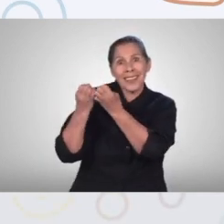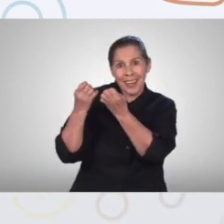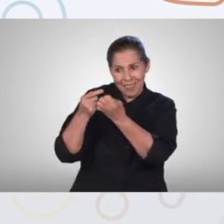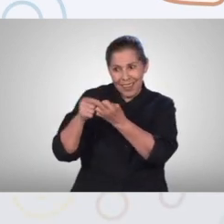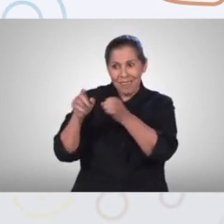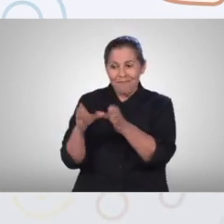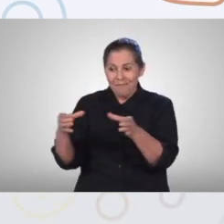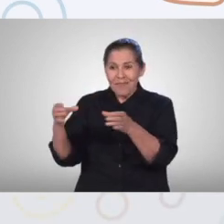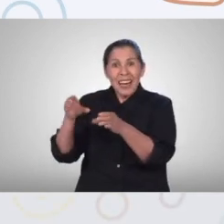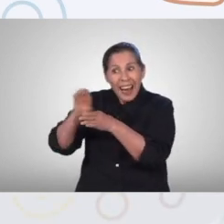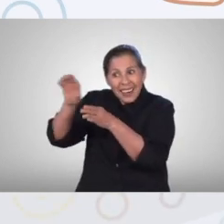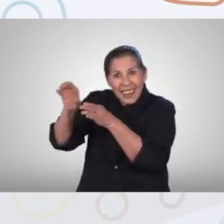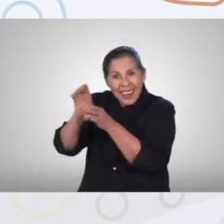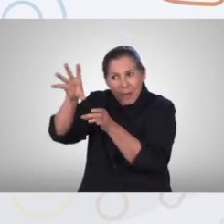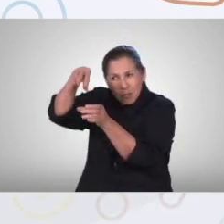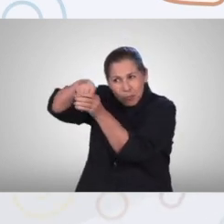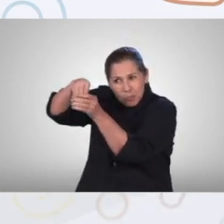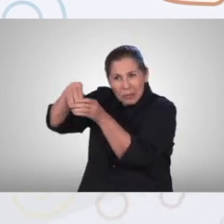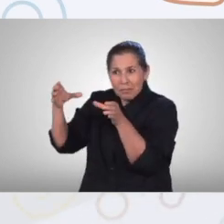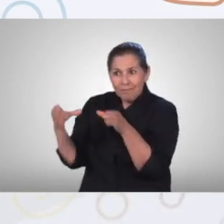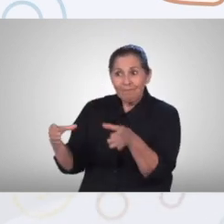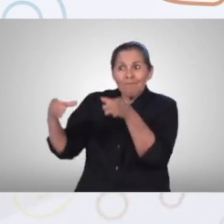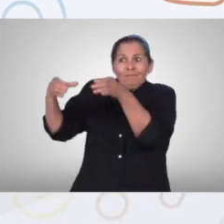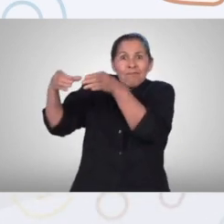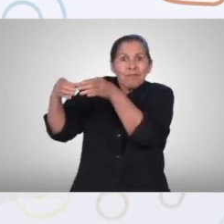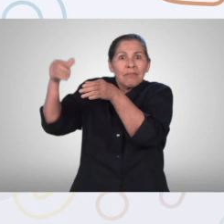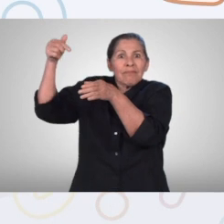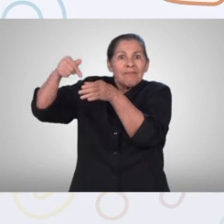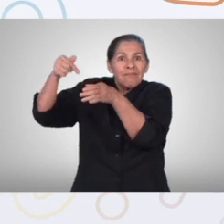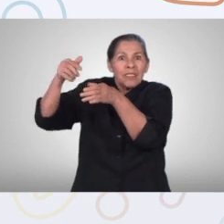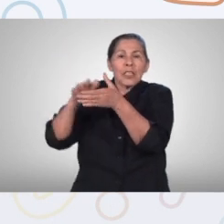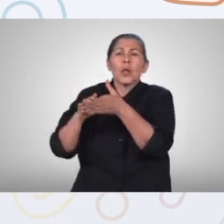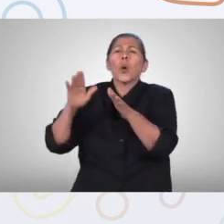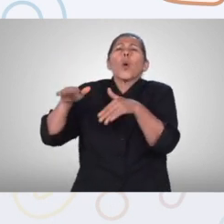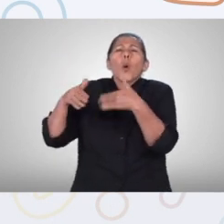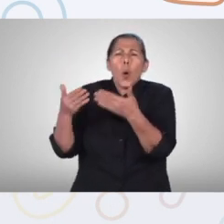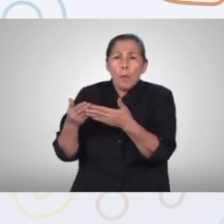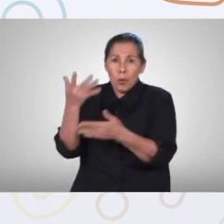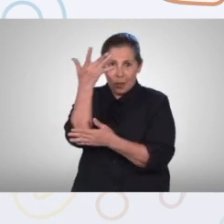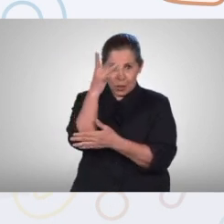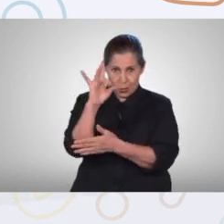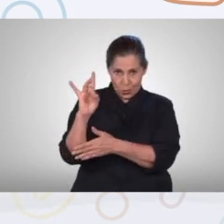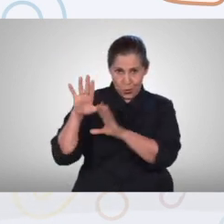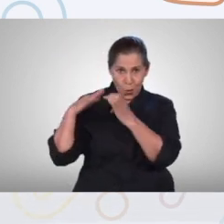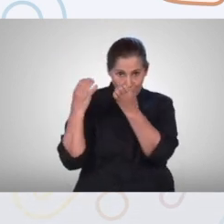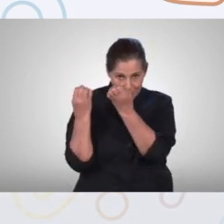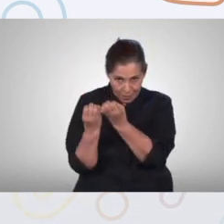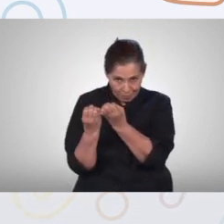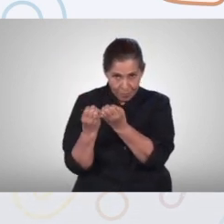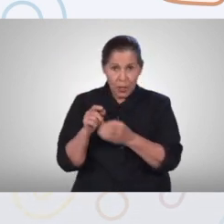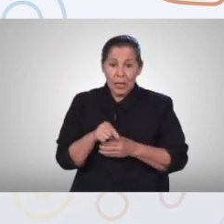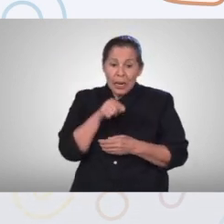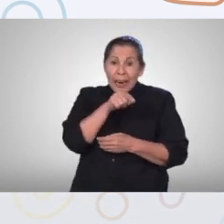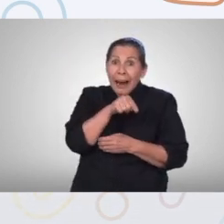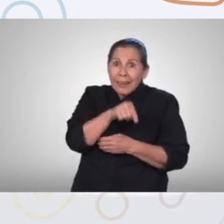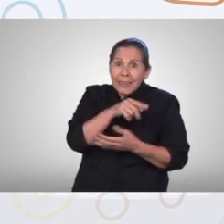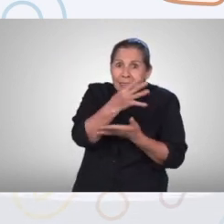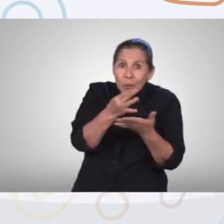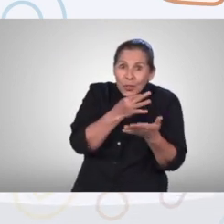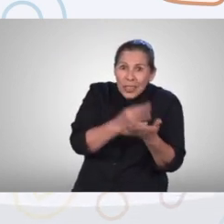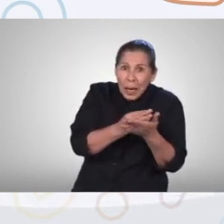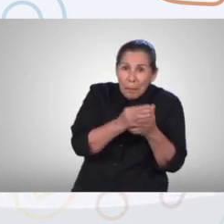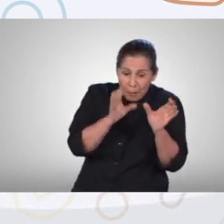unidad académica para este proceso electoral resultarán seleccionados 18 comités uno por cada facultad en ciudad